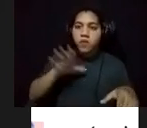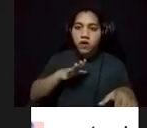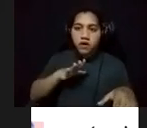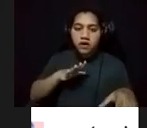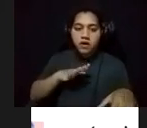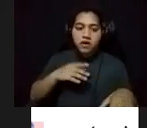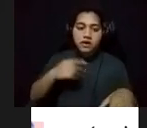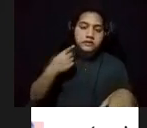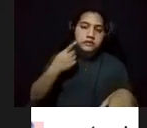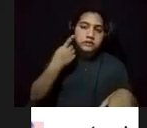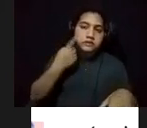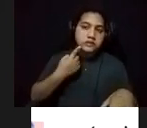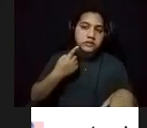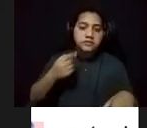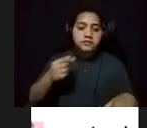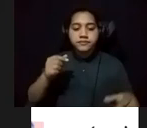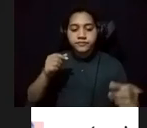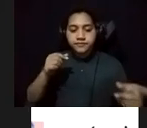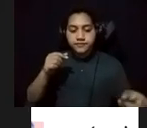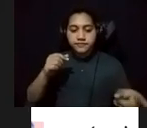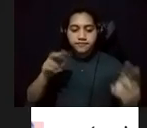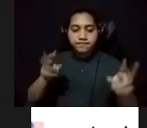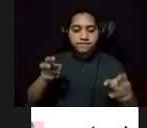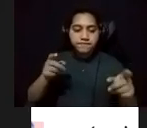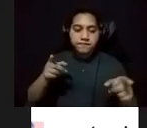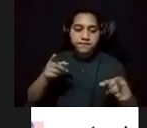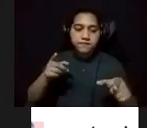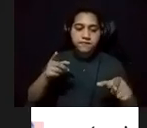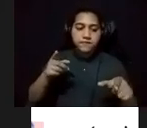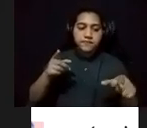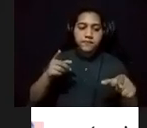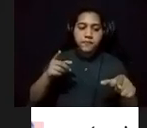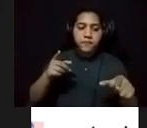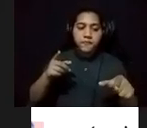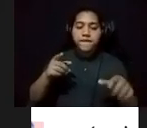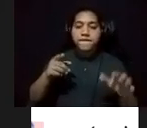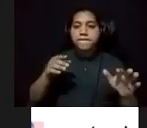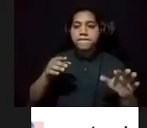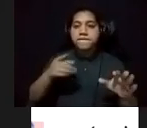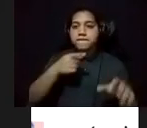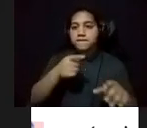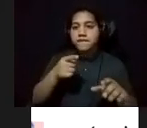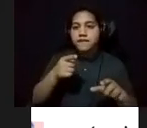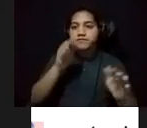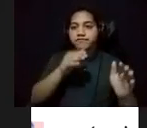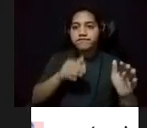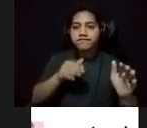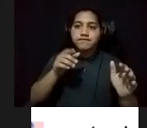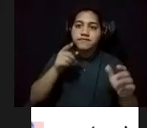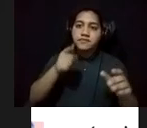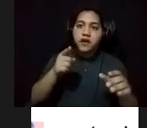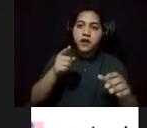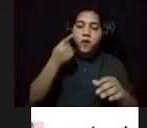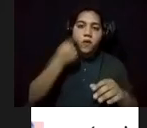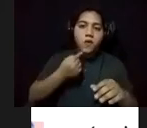la cita. Don Tefo hace referencia a la escena de la plena Cortaron a Elena. Él vivió el momento